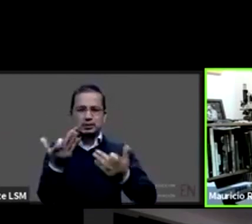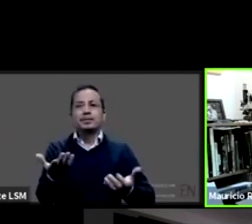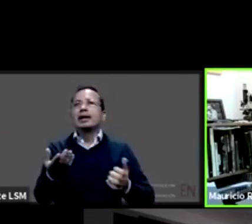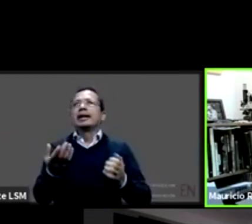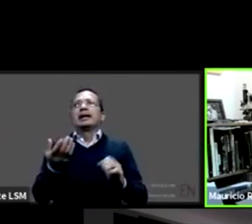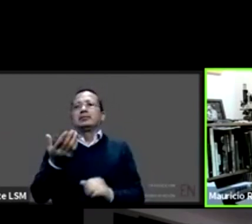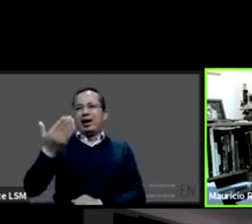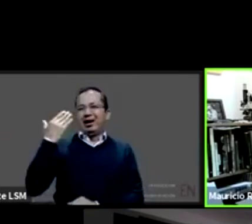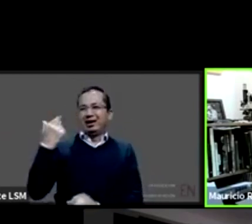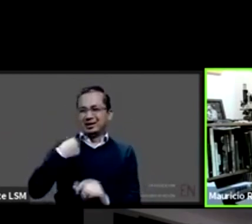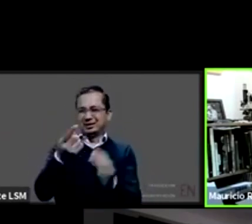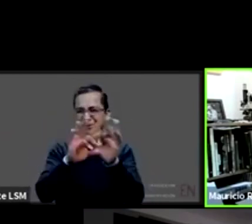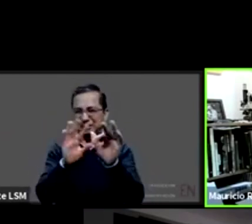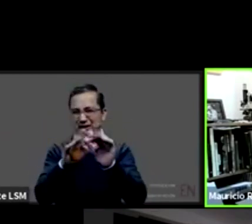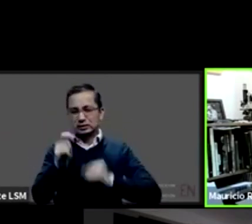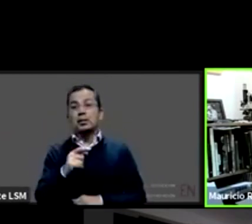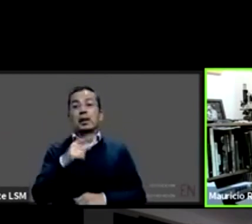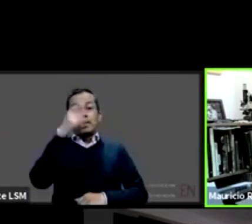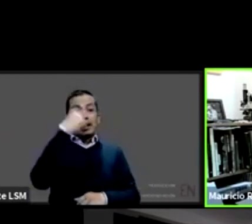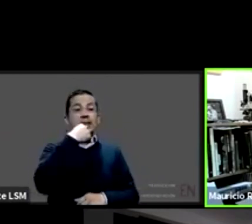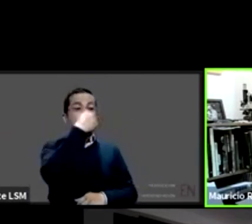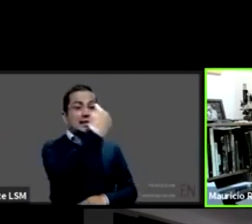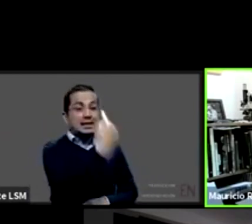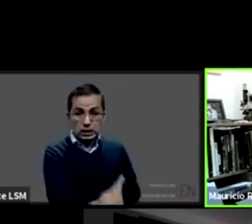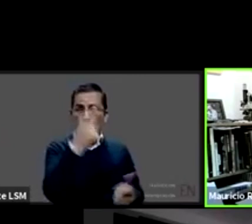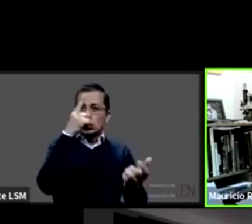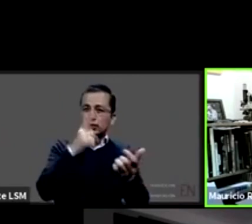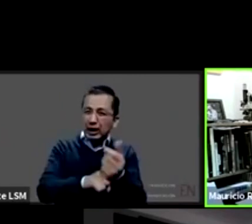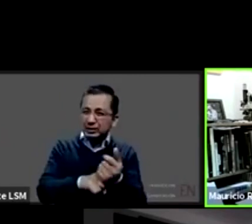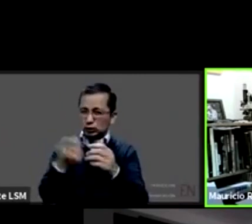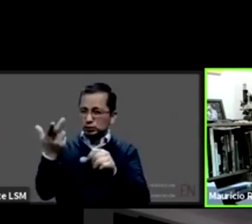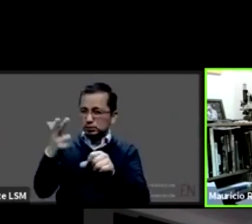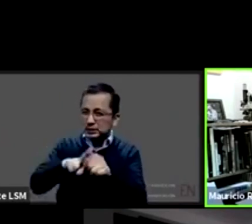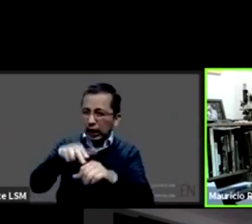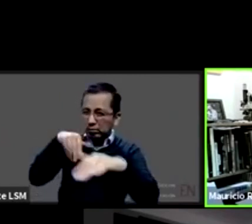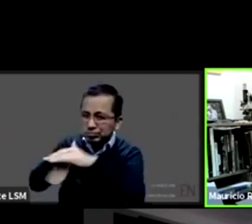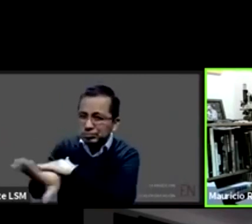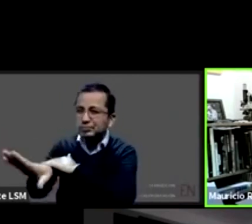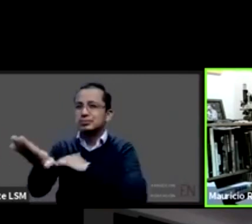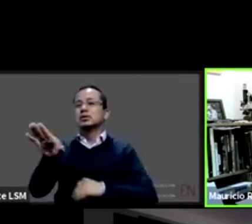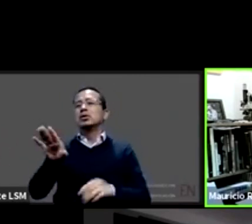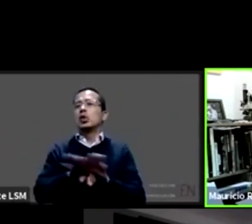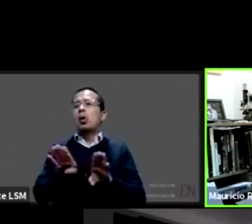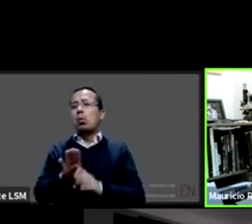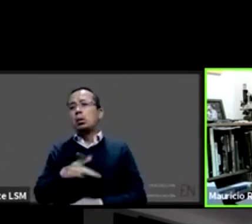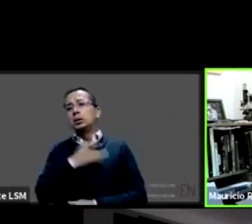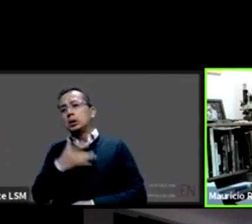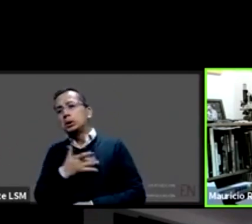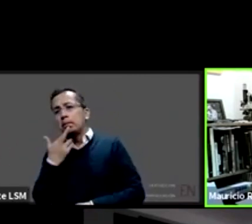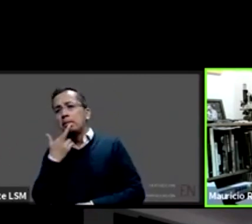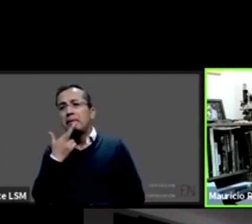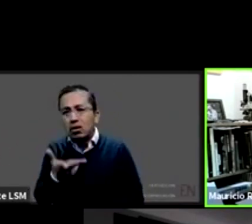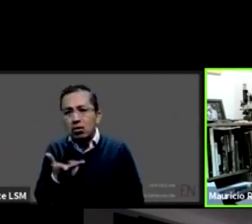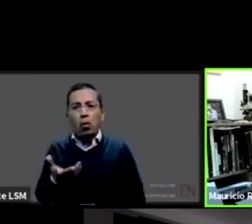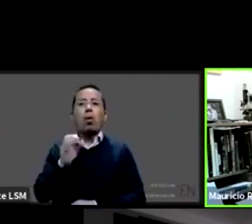en el en el apego al tratamiento en la prevención de complicaciones en la duración de la